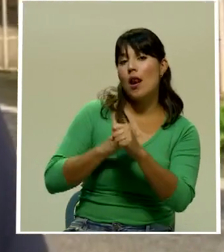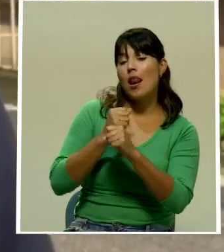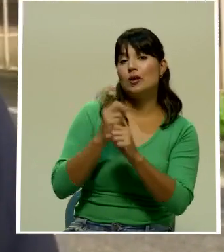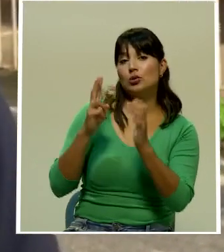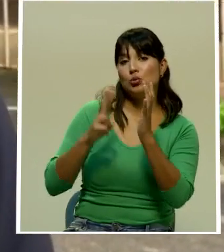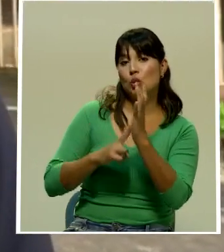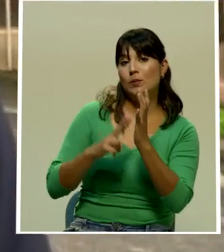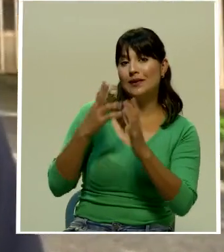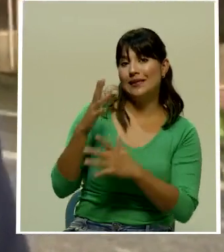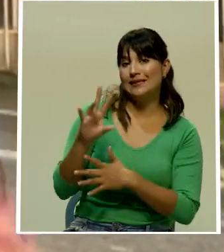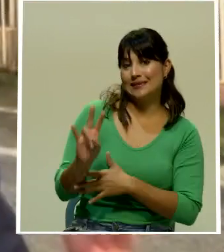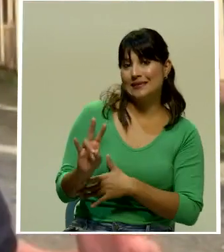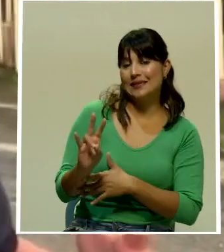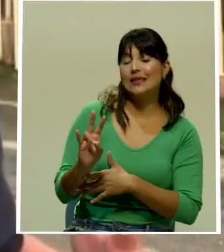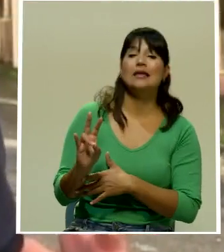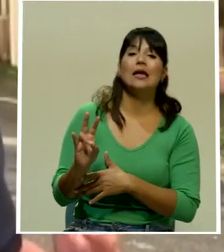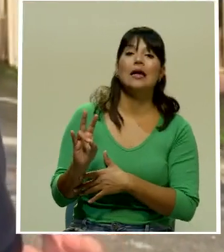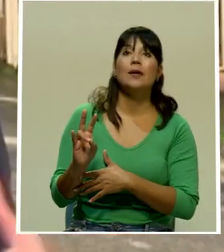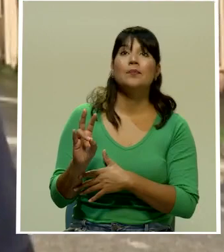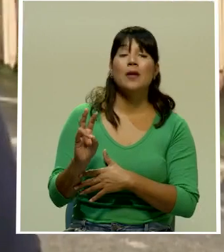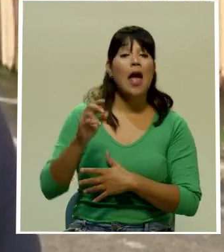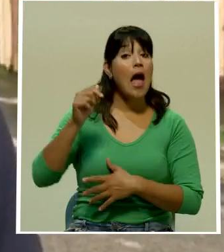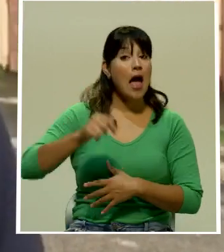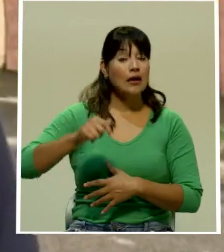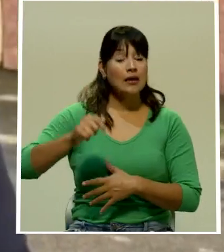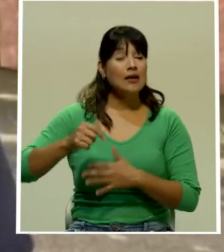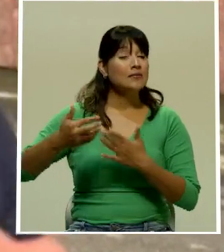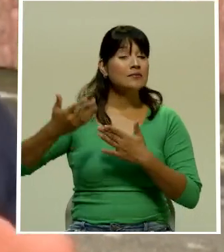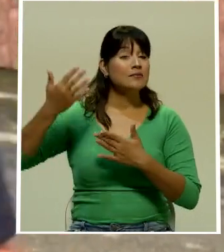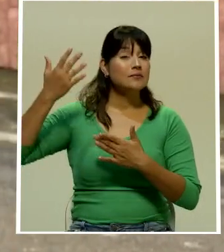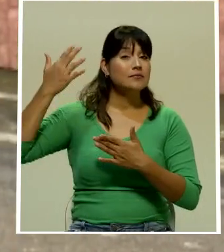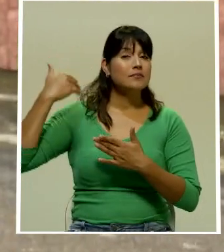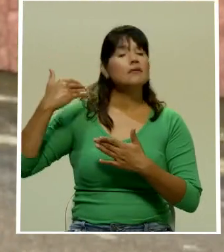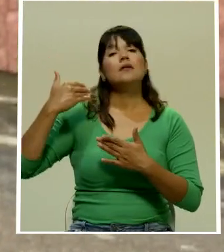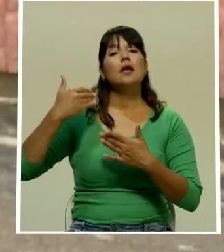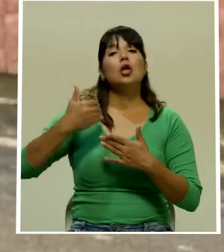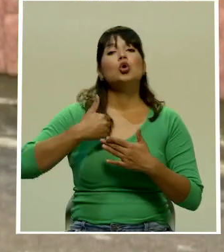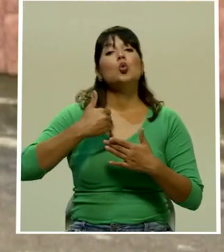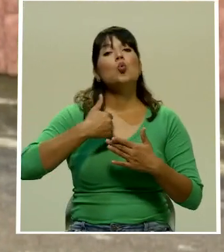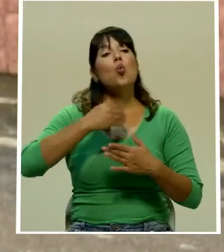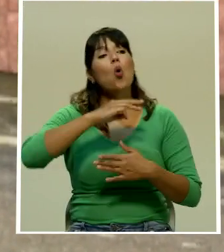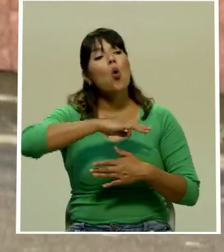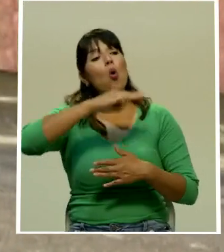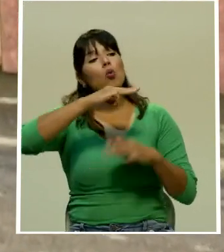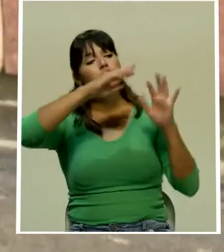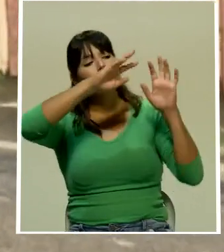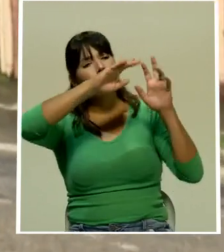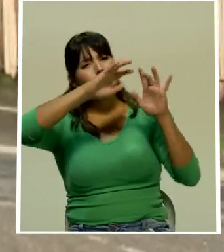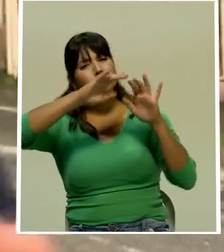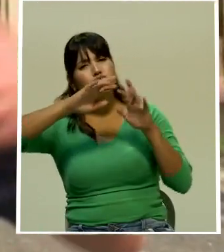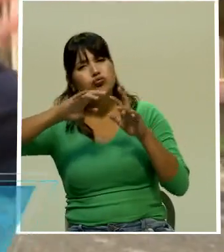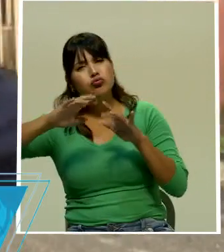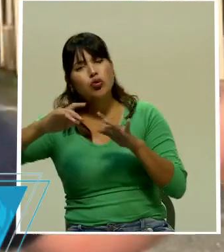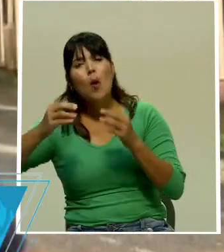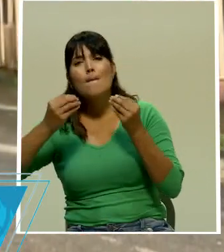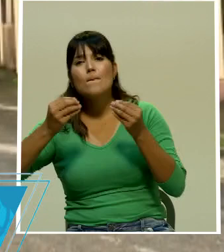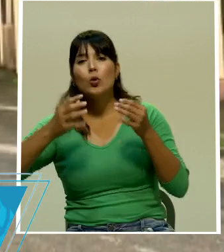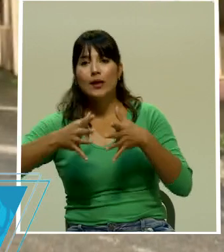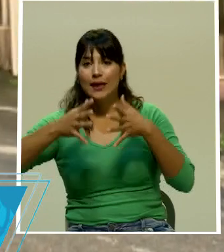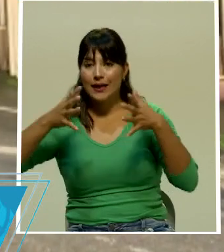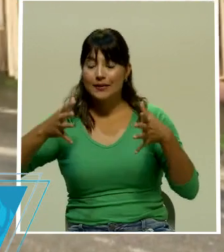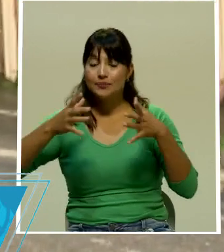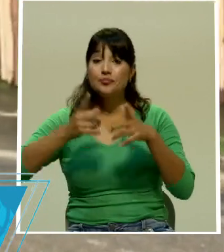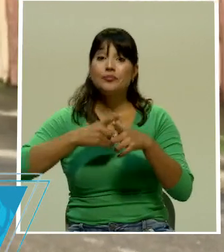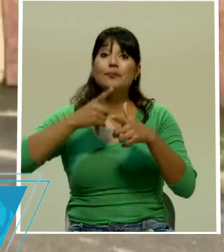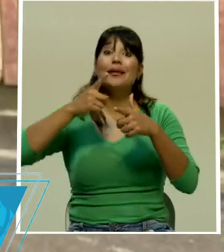a partir de un deslizamiento grande que hubo aquí el comité trató de ver si podía darse de